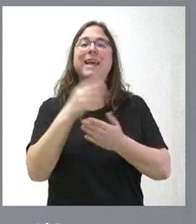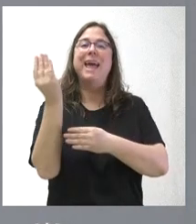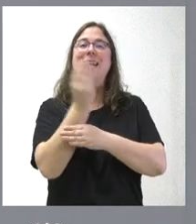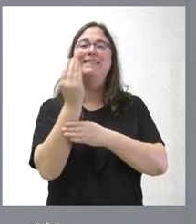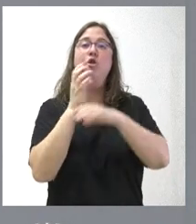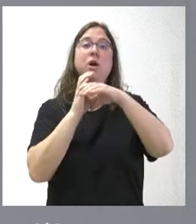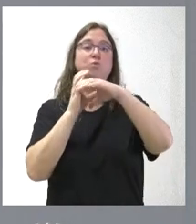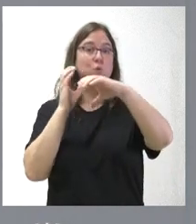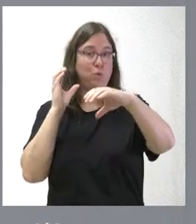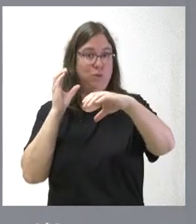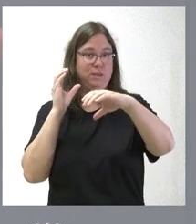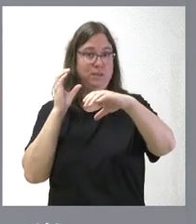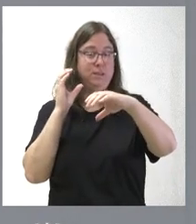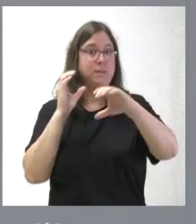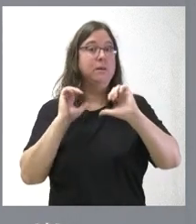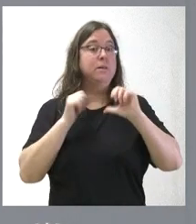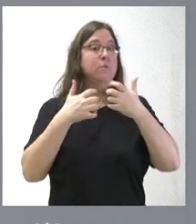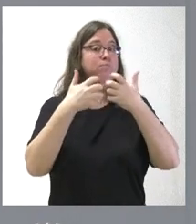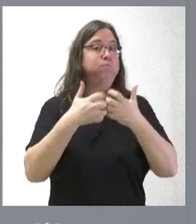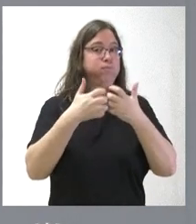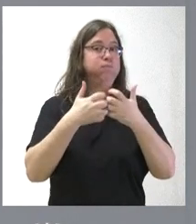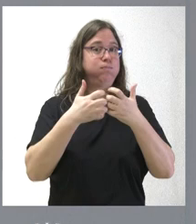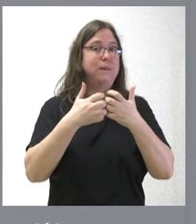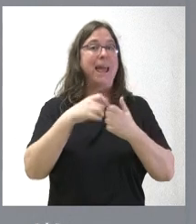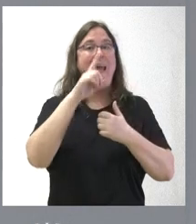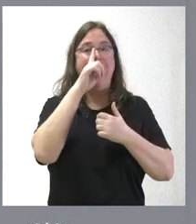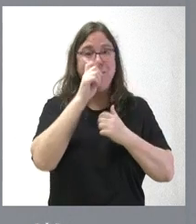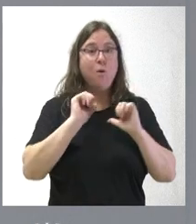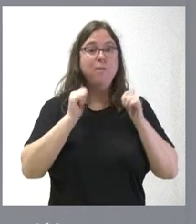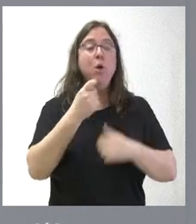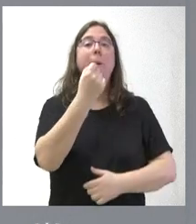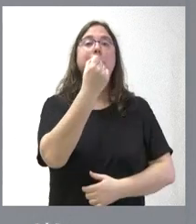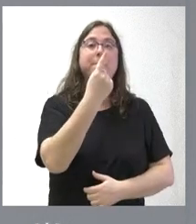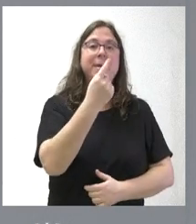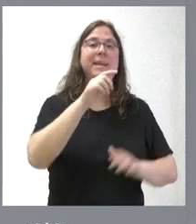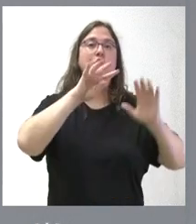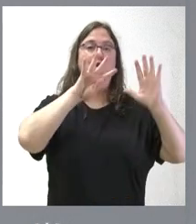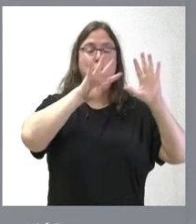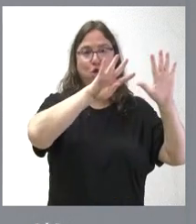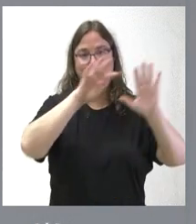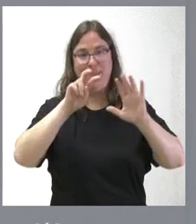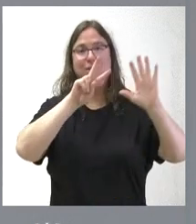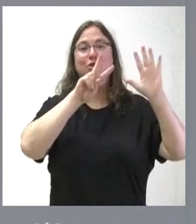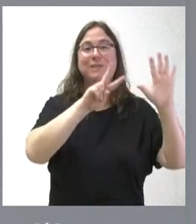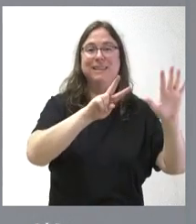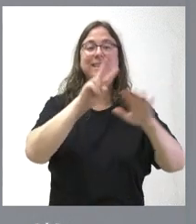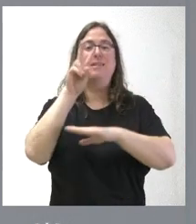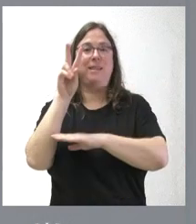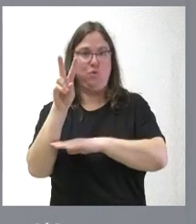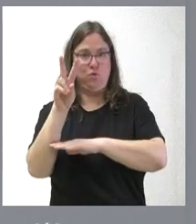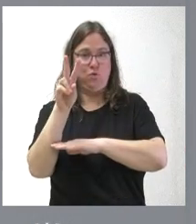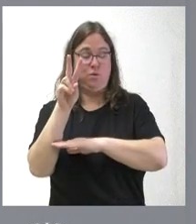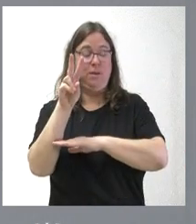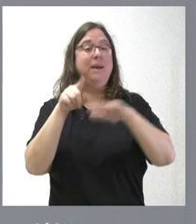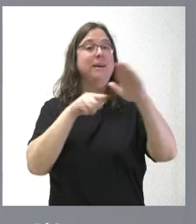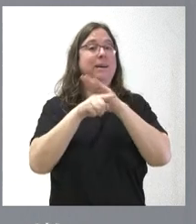autobuses funciona en este término desde el año 1972 y que su gestión fue cedida a la